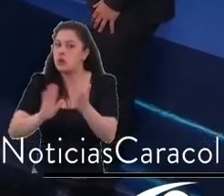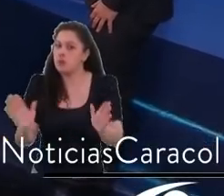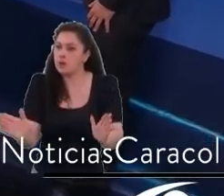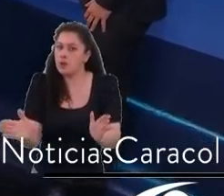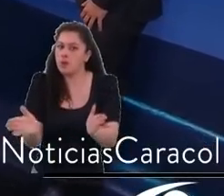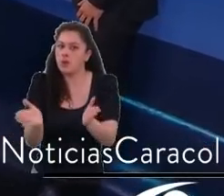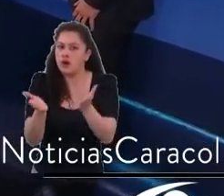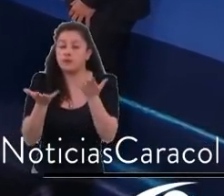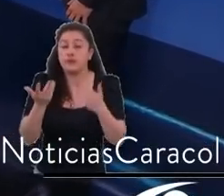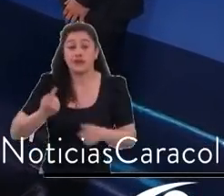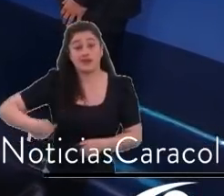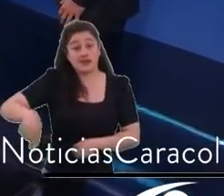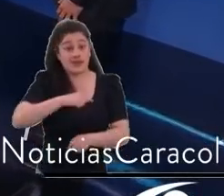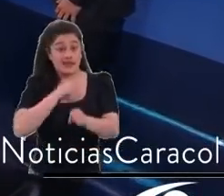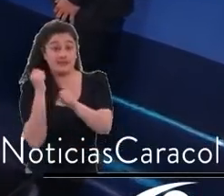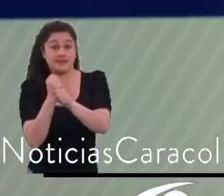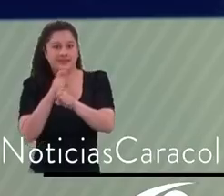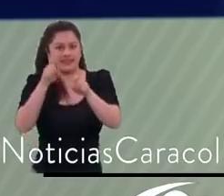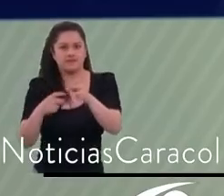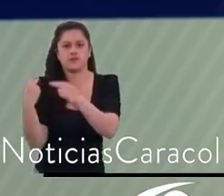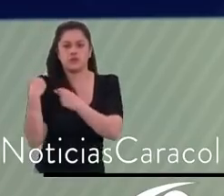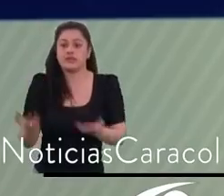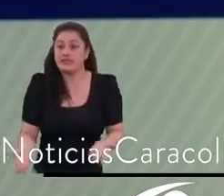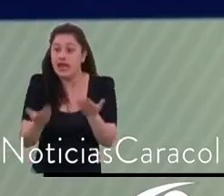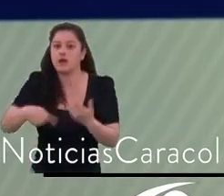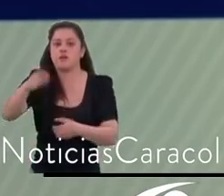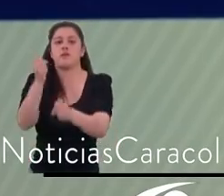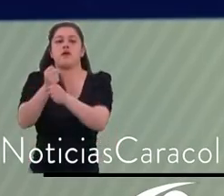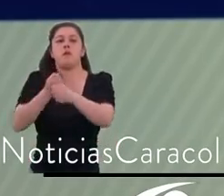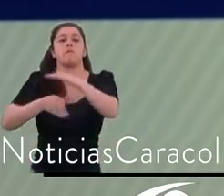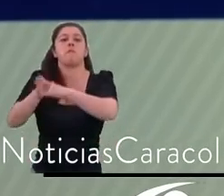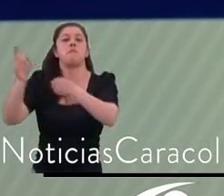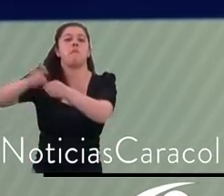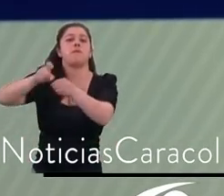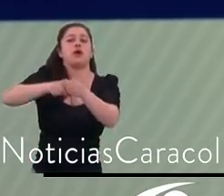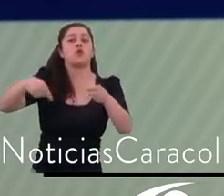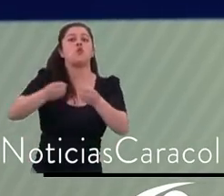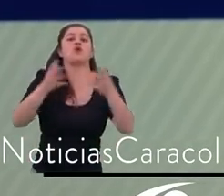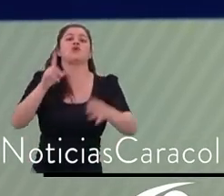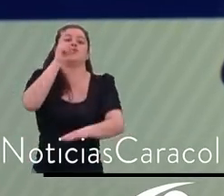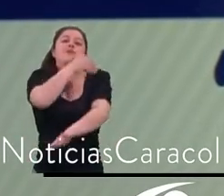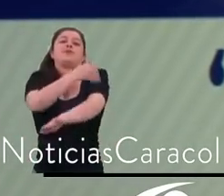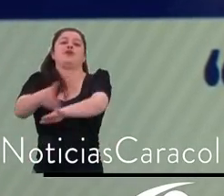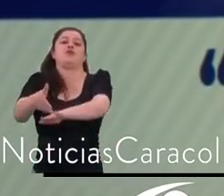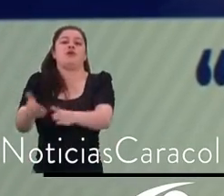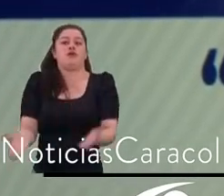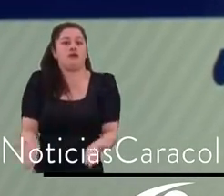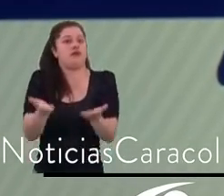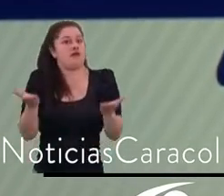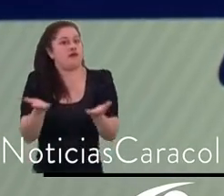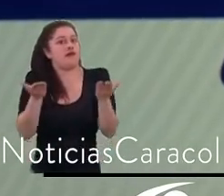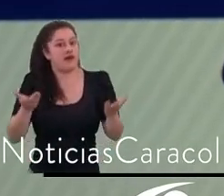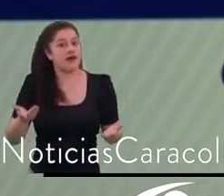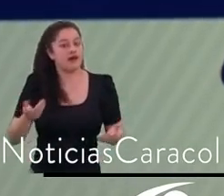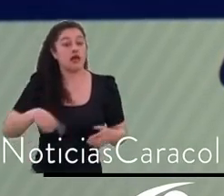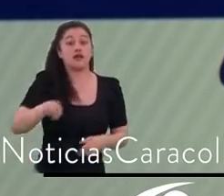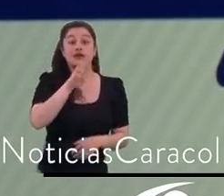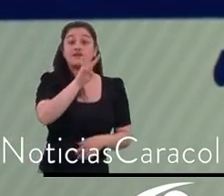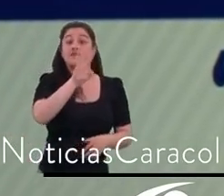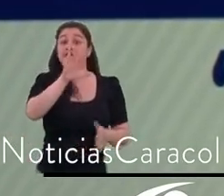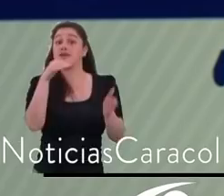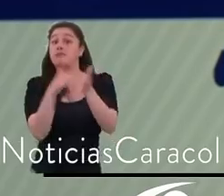empleos, salvamos 65 mil microempresas, lo segundo es que la gente que está en pobreza salga de la pobreza, hay mucha gente que se va a ir